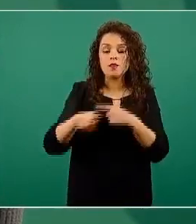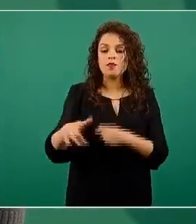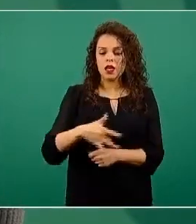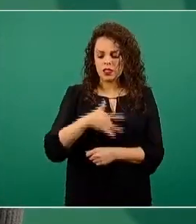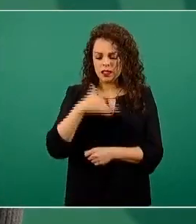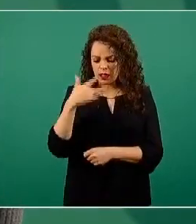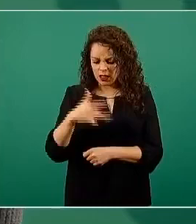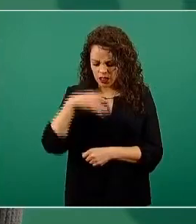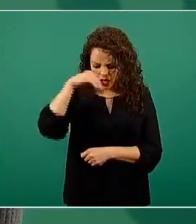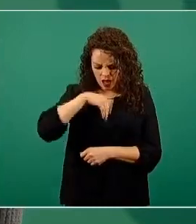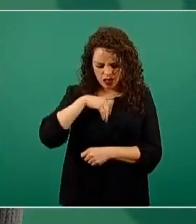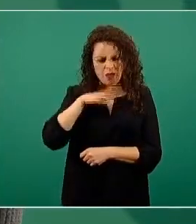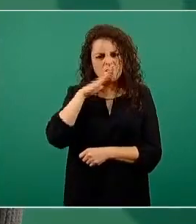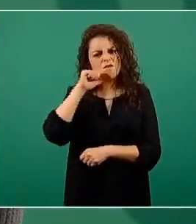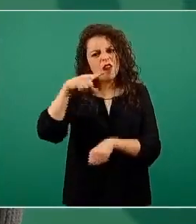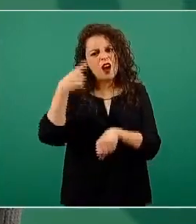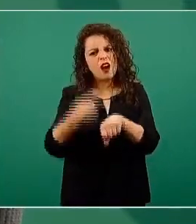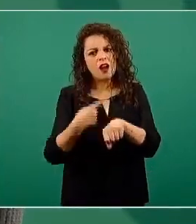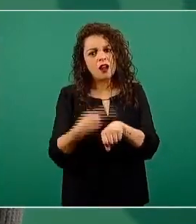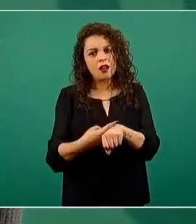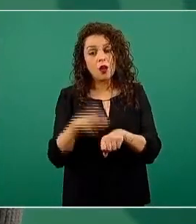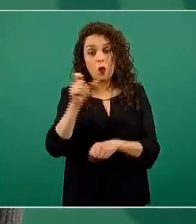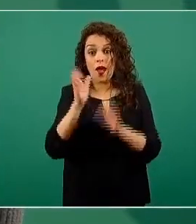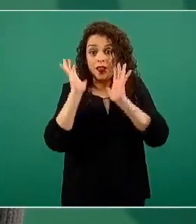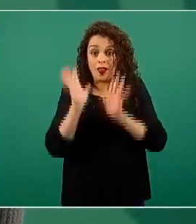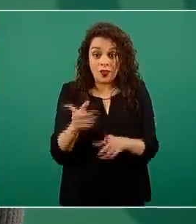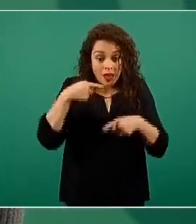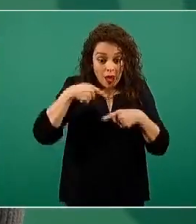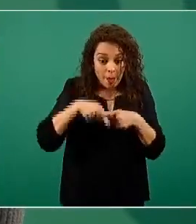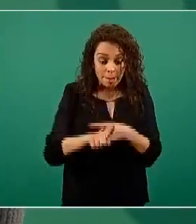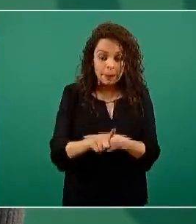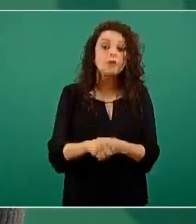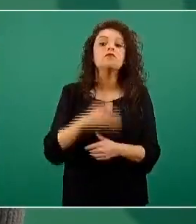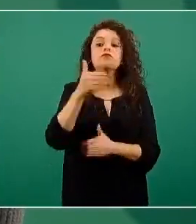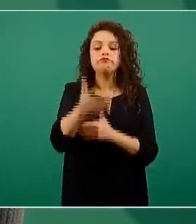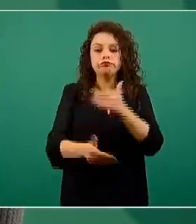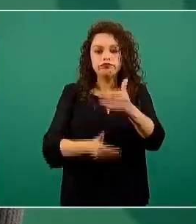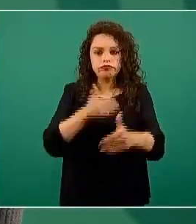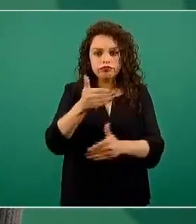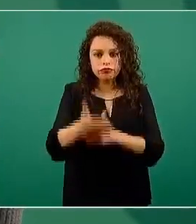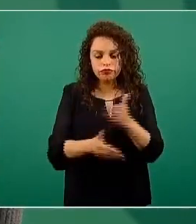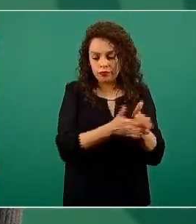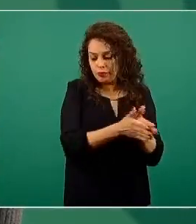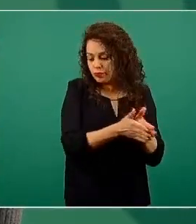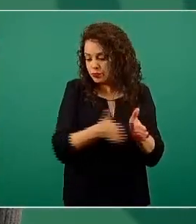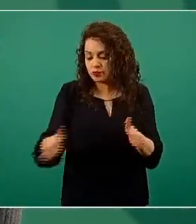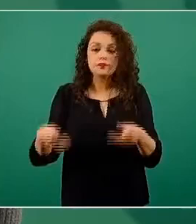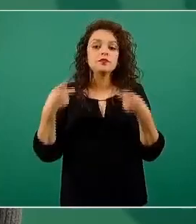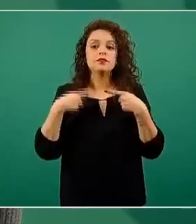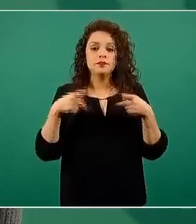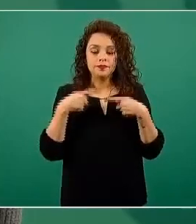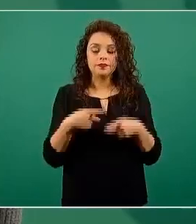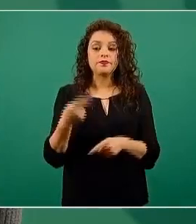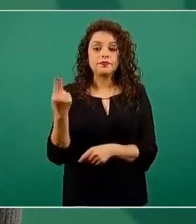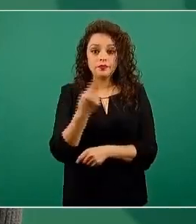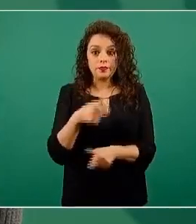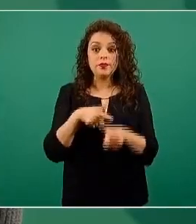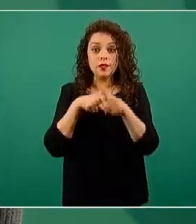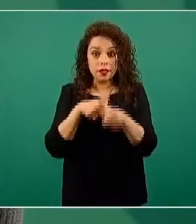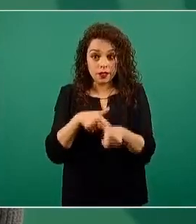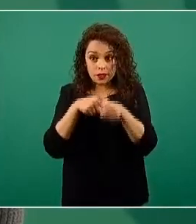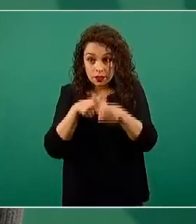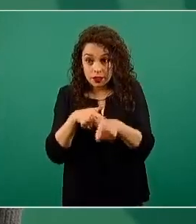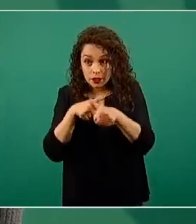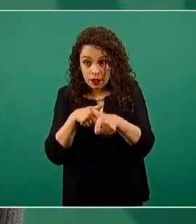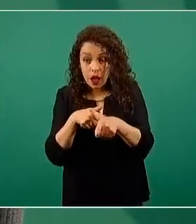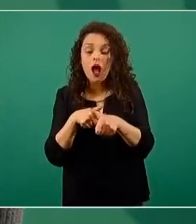y obviamente, una vez iniciada con la sintomatología, todo el tiempo hacia adelante que la persona se mantenga con esta sintomatología.